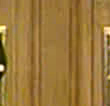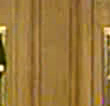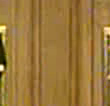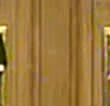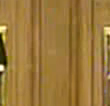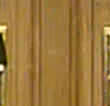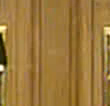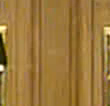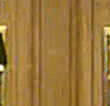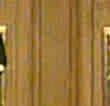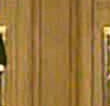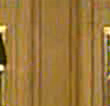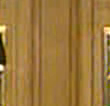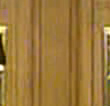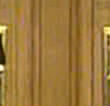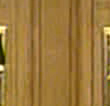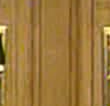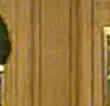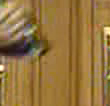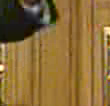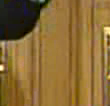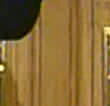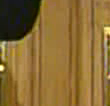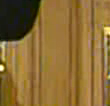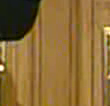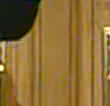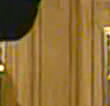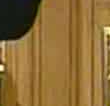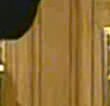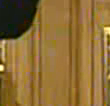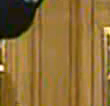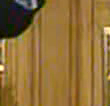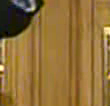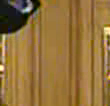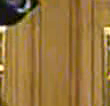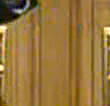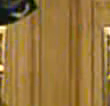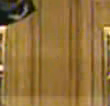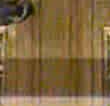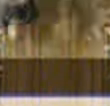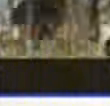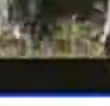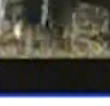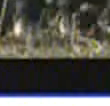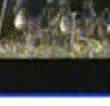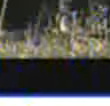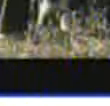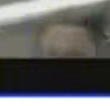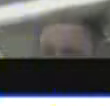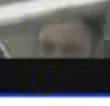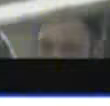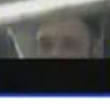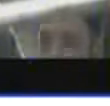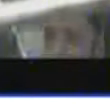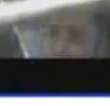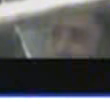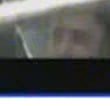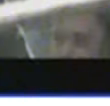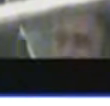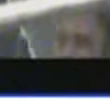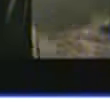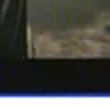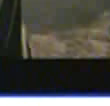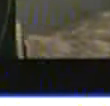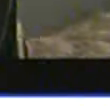Y han despertado un monstruo. Un millón de refugiados entraron por el Mediterráneo a Europa. Y